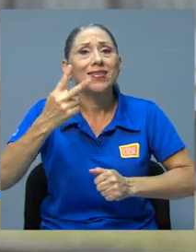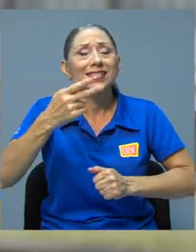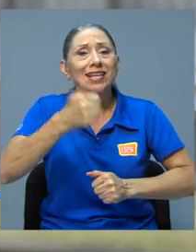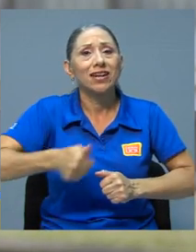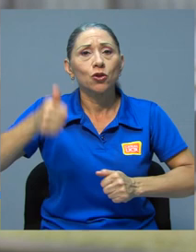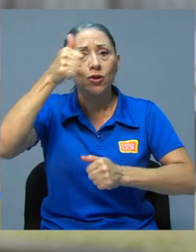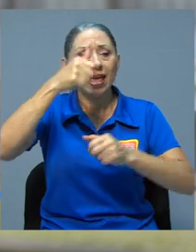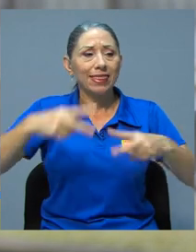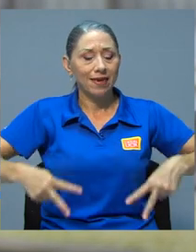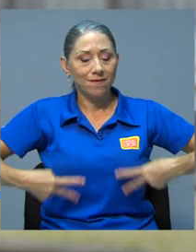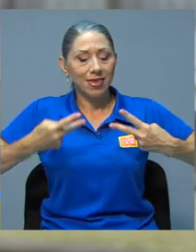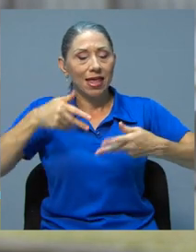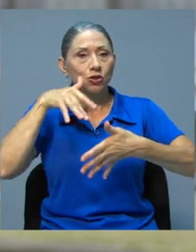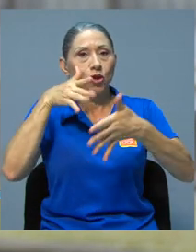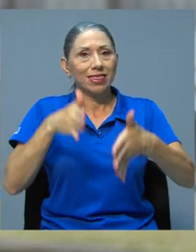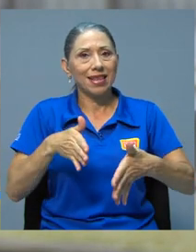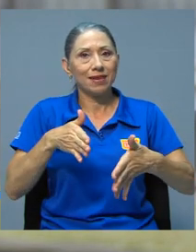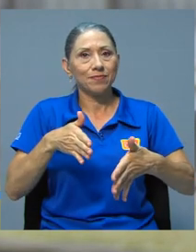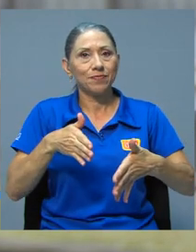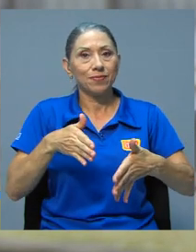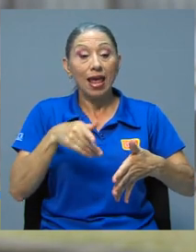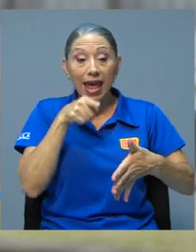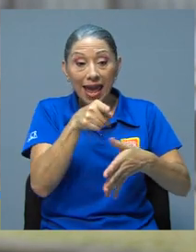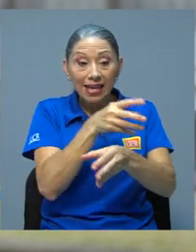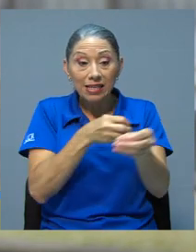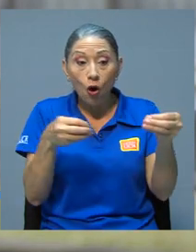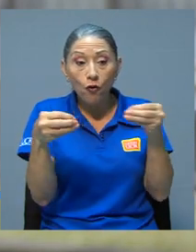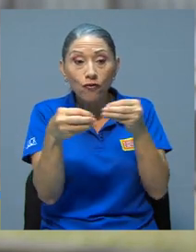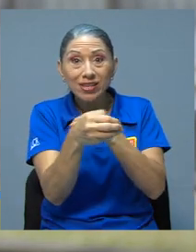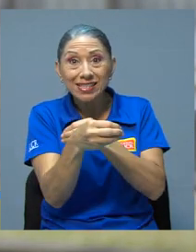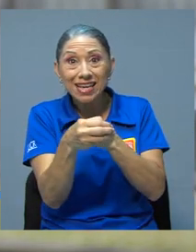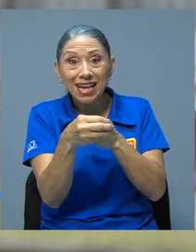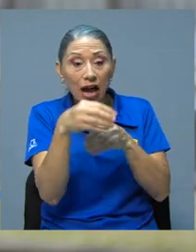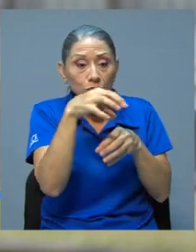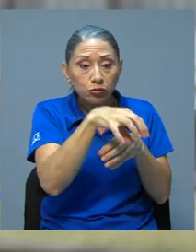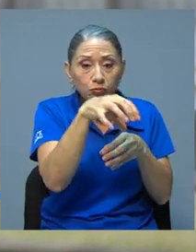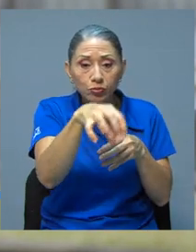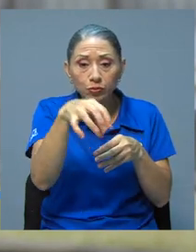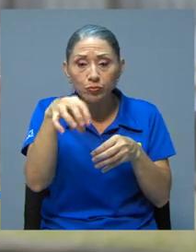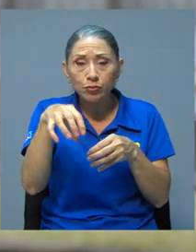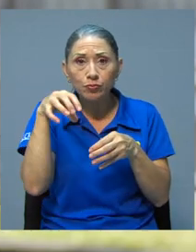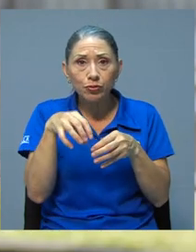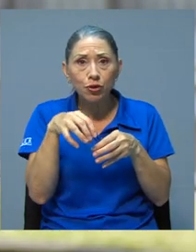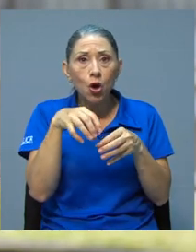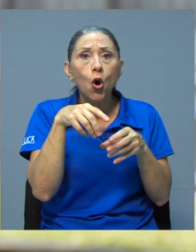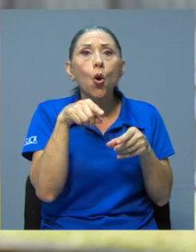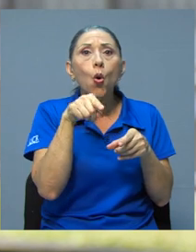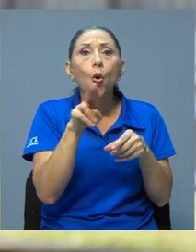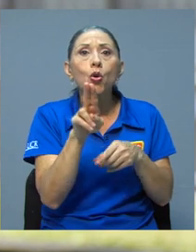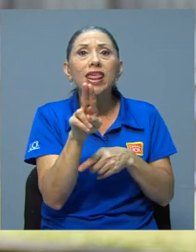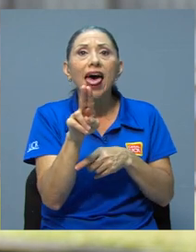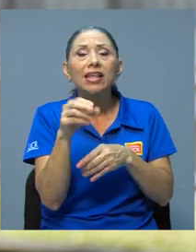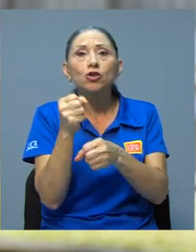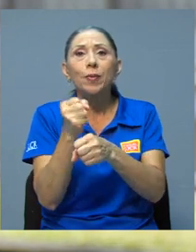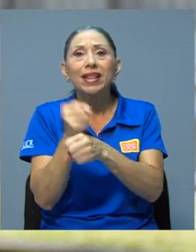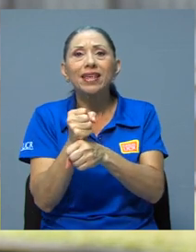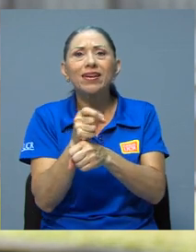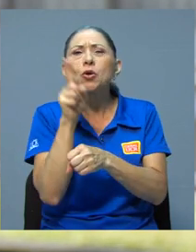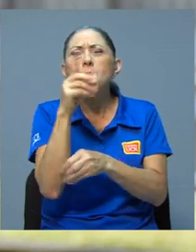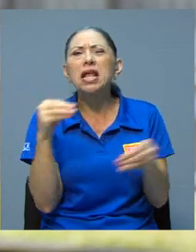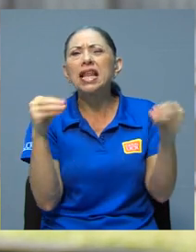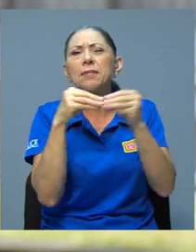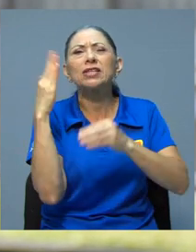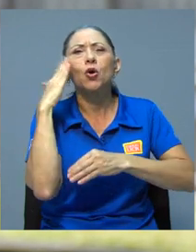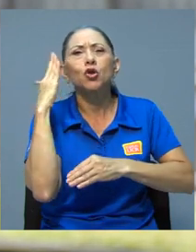Bios y Estudiantil. Esta oficina, a su vez, está comprendida por varias unidades operativas. Una de ellas, las más